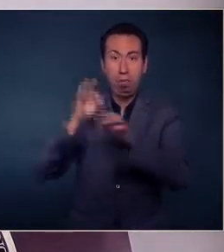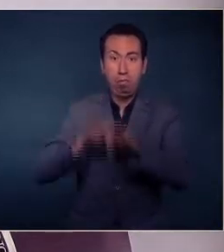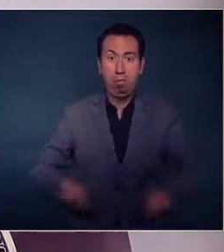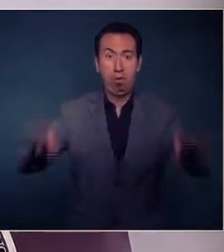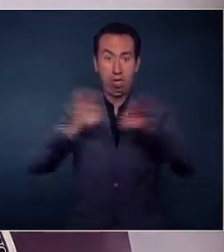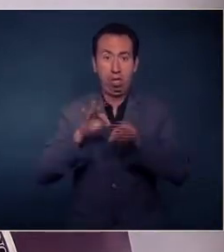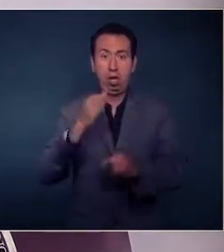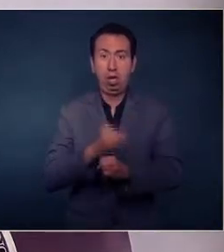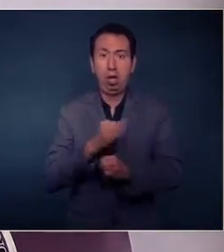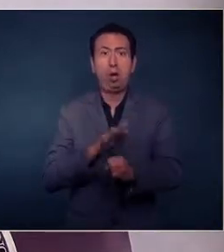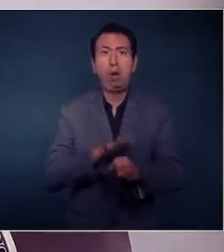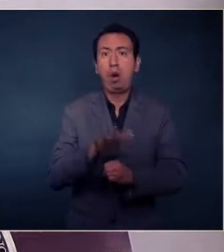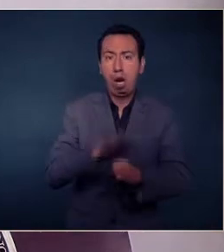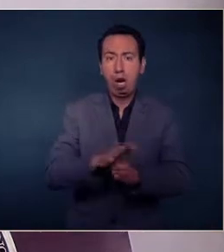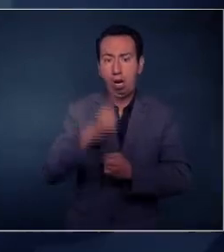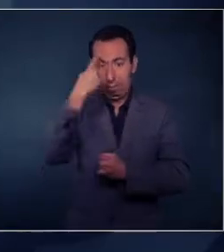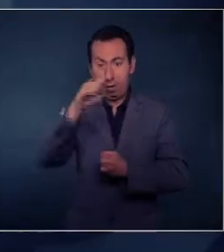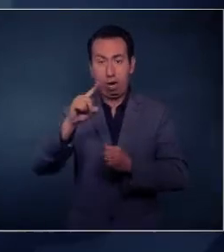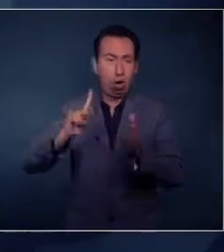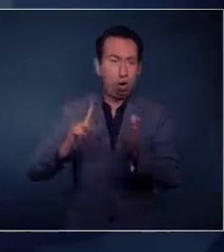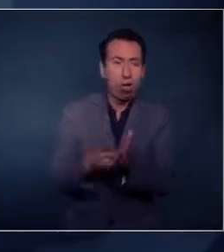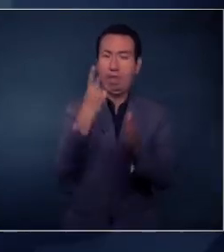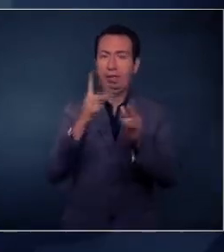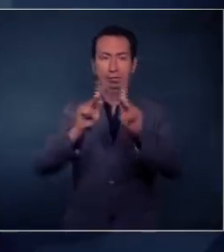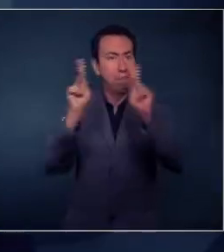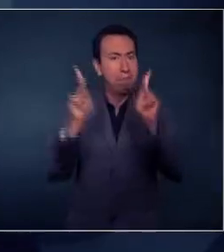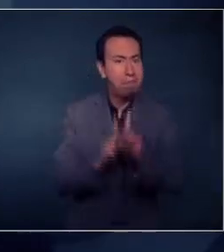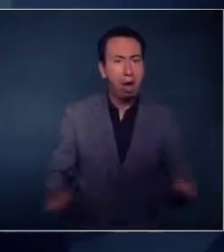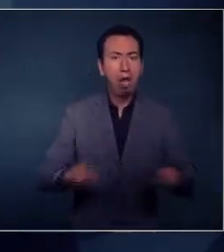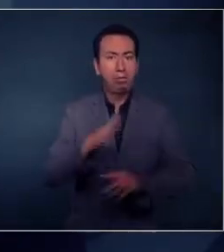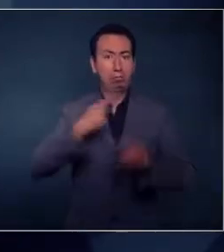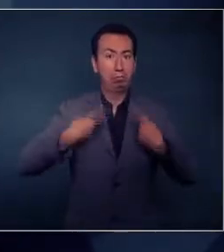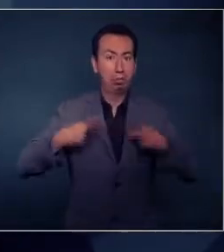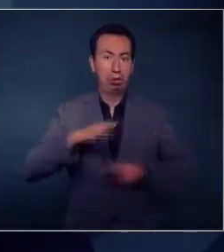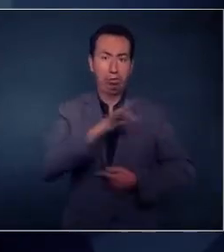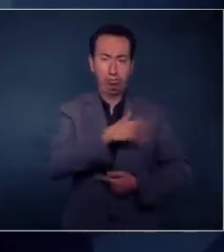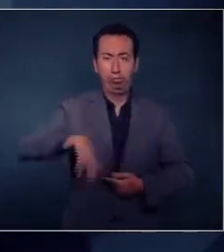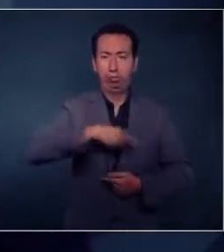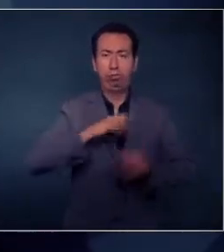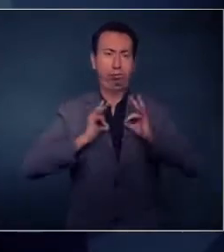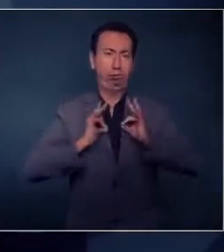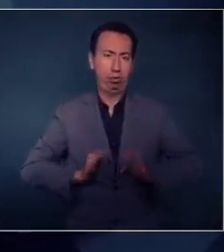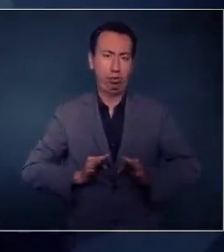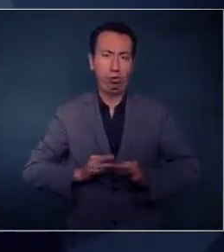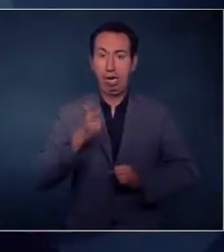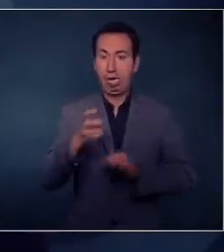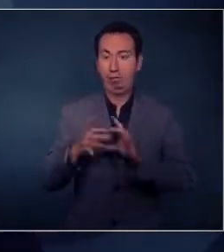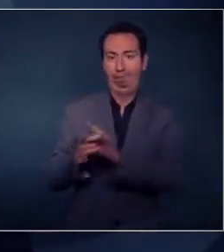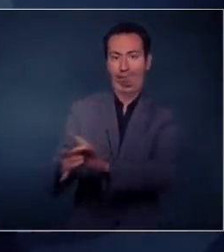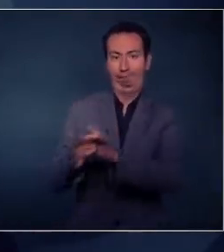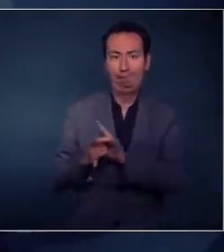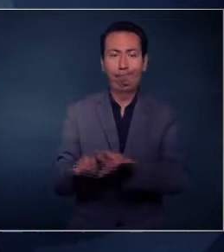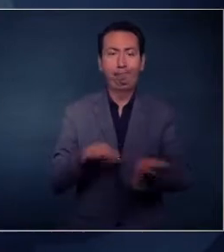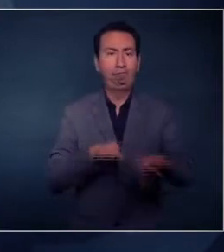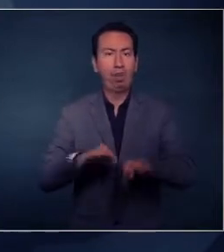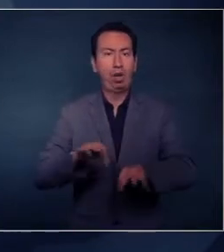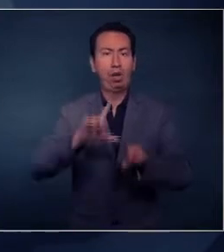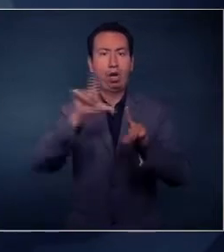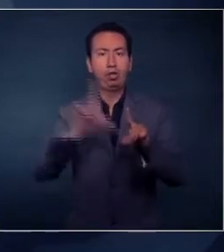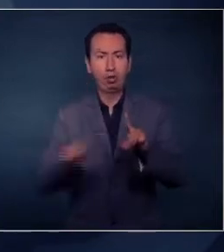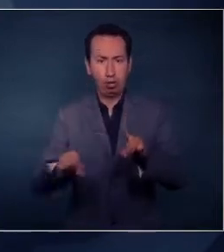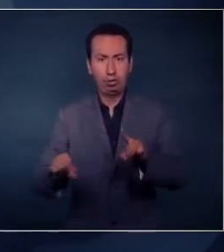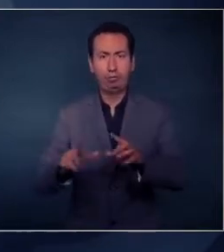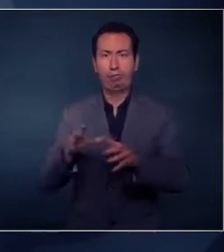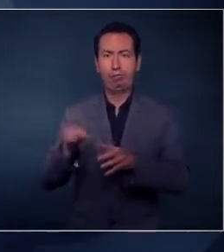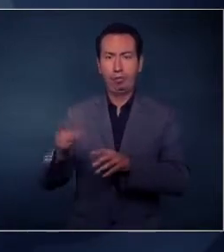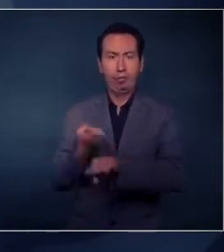importantes, que es el de devolverle la paz y la tranquilidad a los ciudadanos. Y nos queda claro que es a través del trabajo conjunto con el gobierno federal como